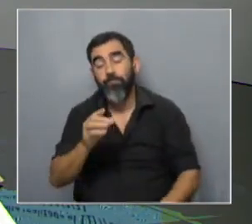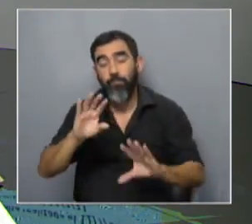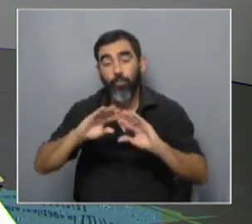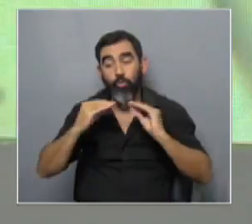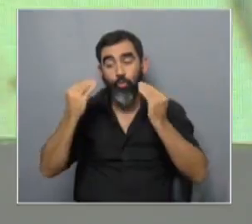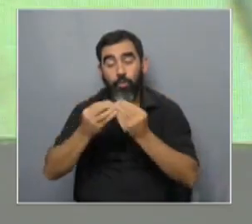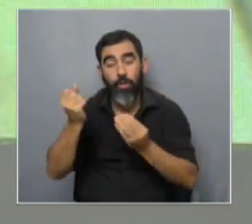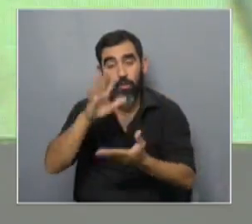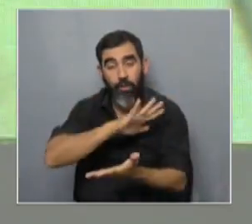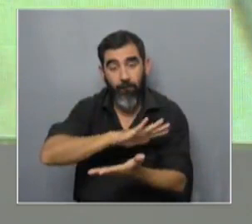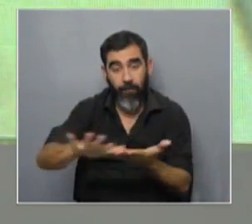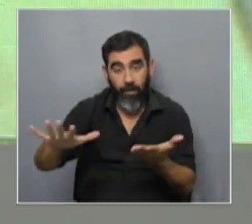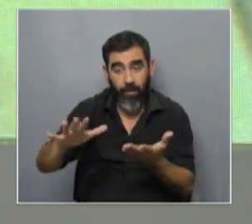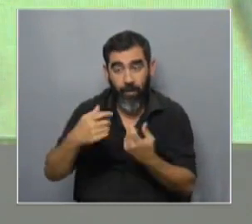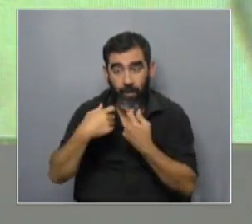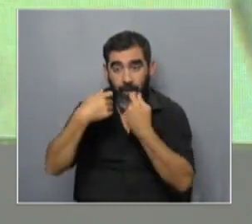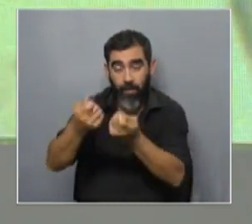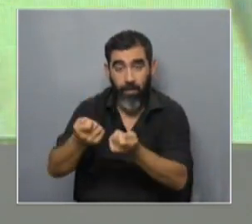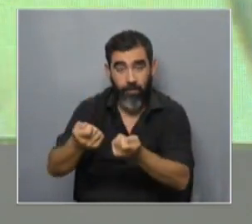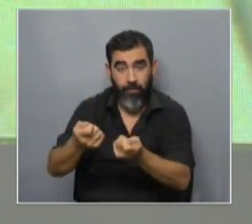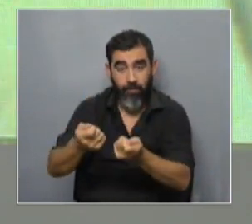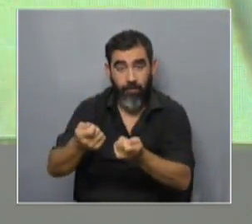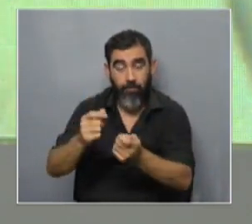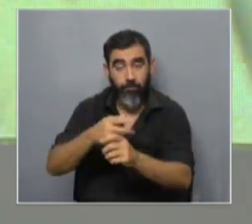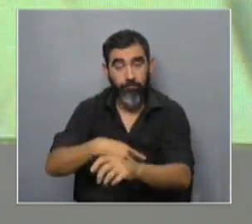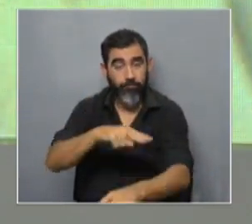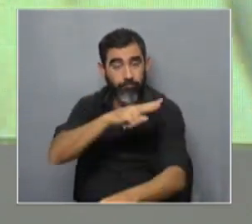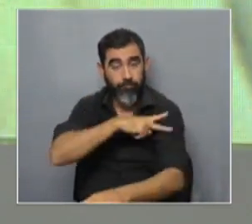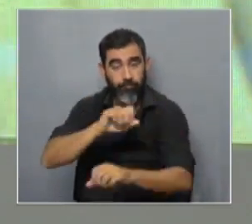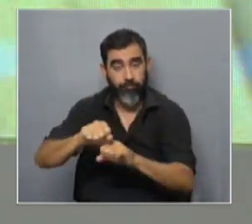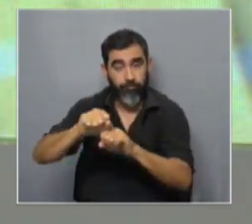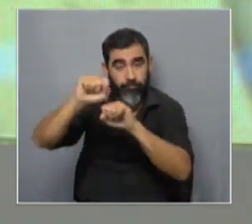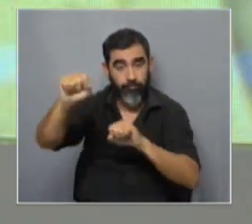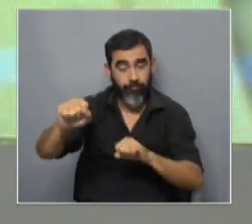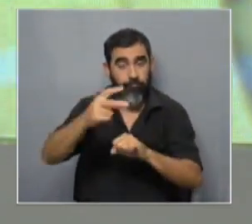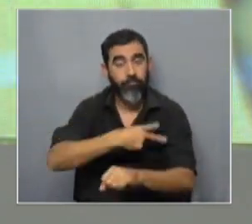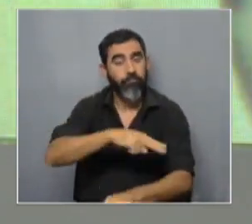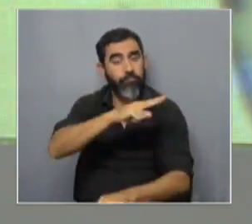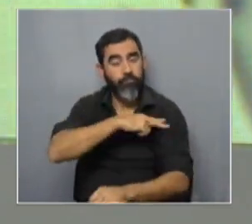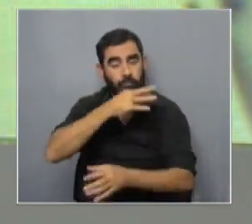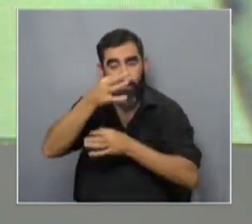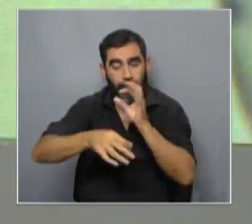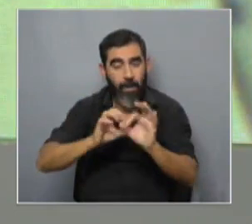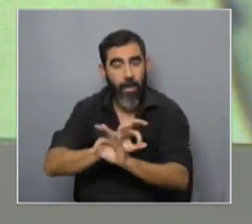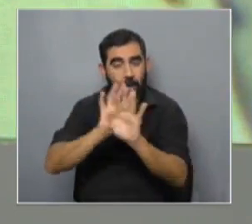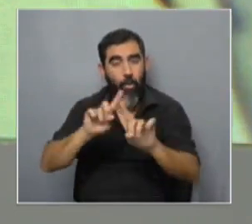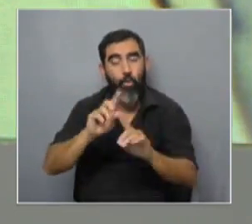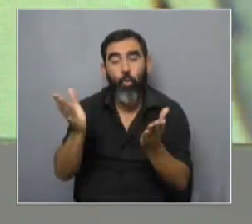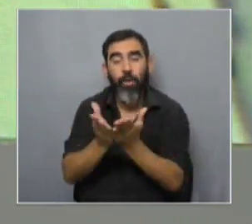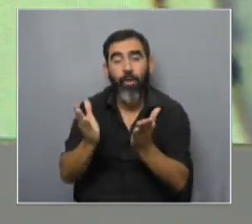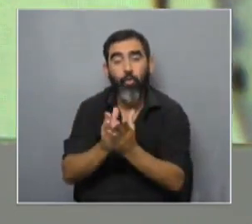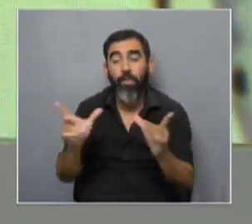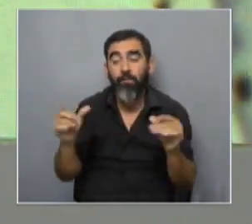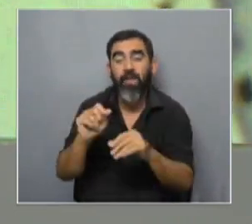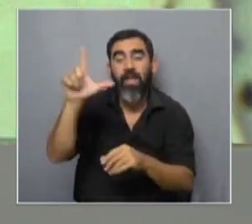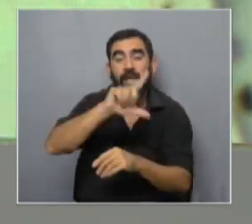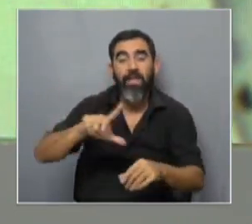de becas que se han otorgado para posgrados y cuando hablamos de posgrados tenemos que ser claros no son estudiantes que están saliendo de